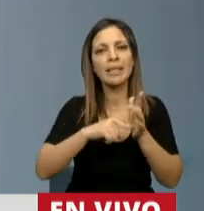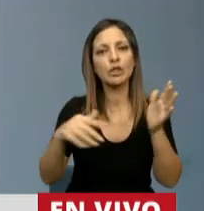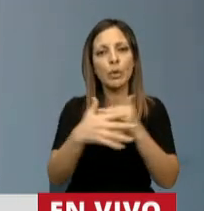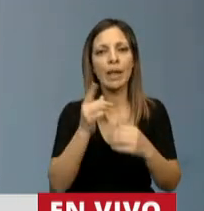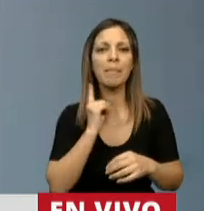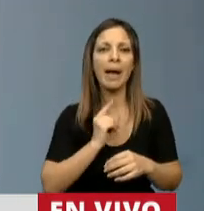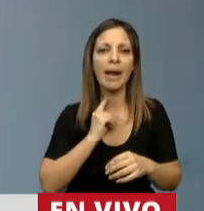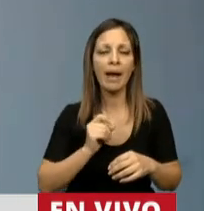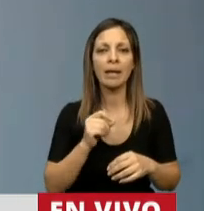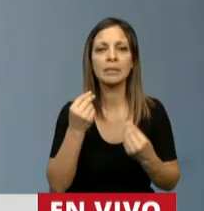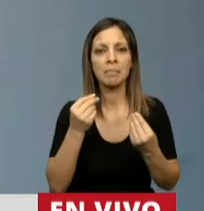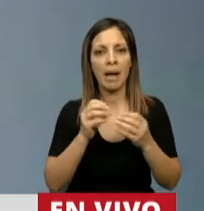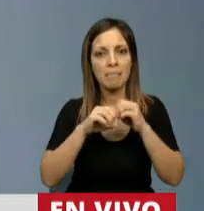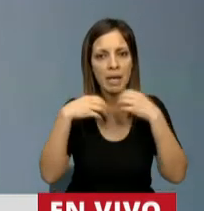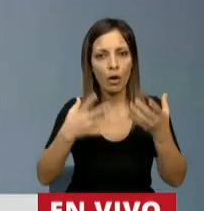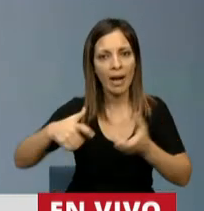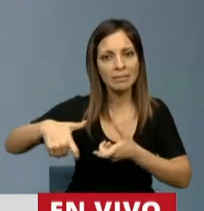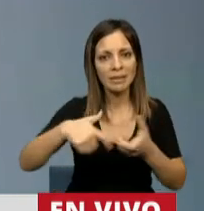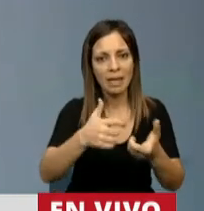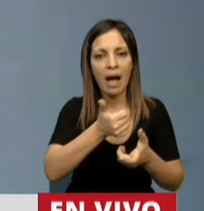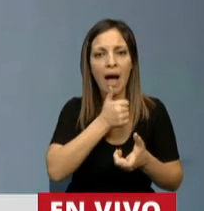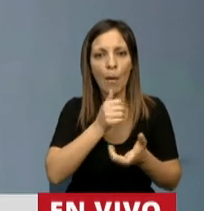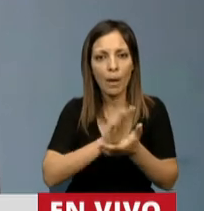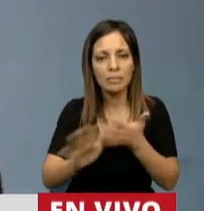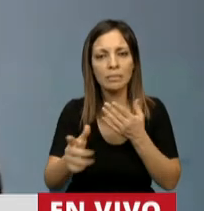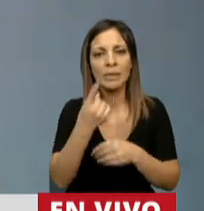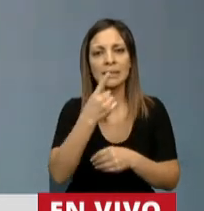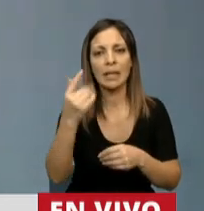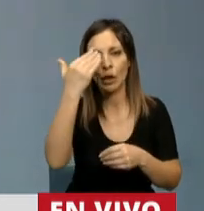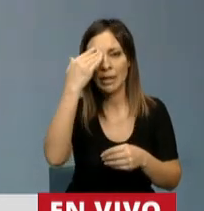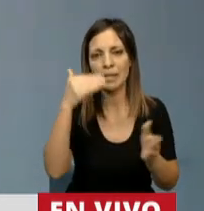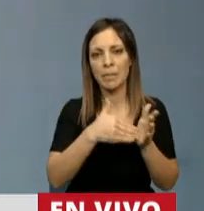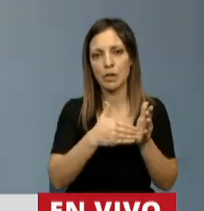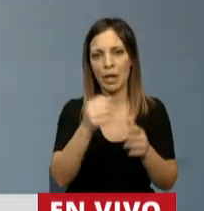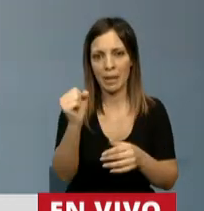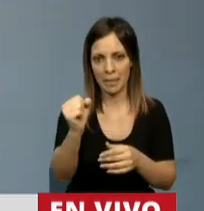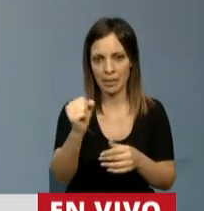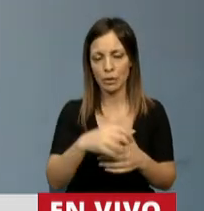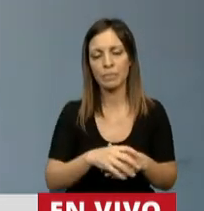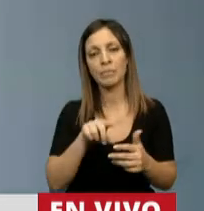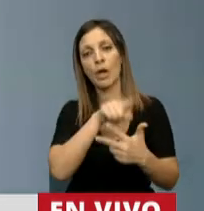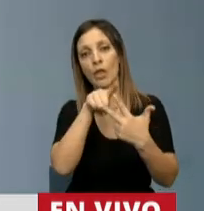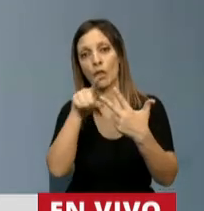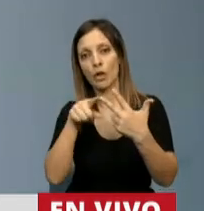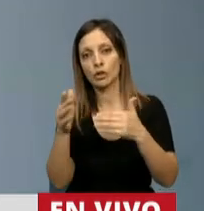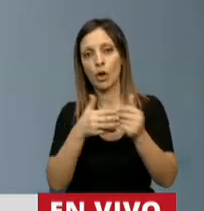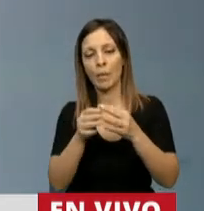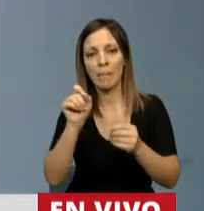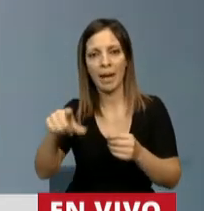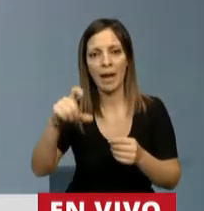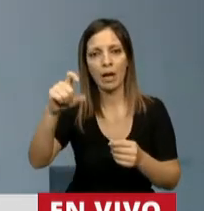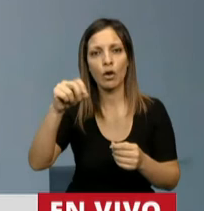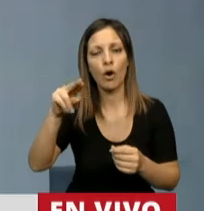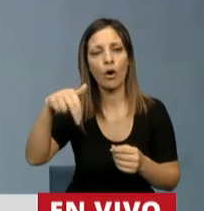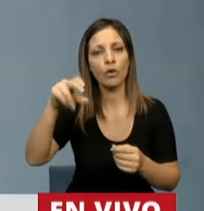de optimización del sistema agua potable por 115 millones de pesos. Dos obras para la ciudad de Concordia,